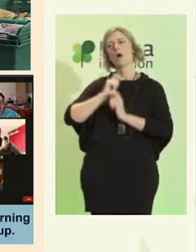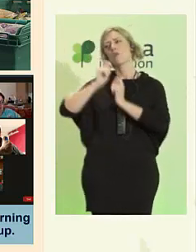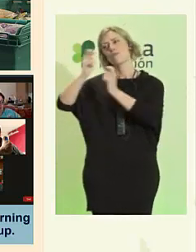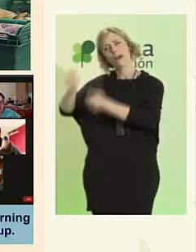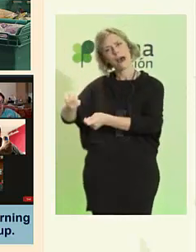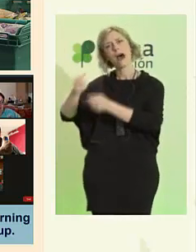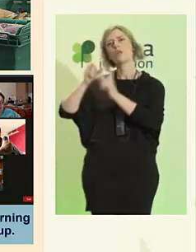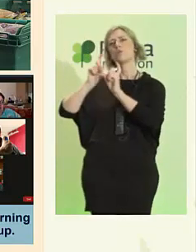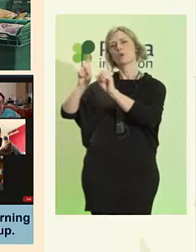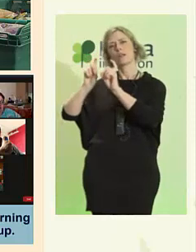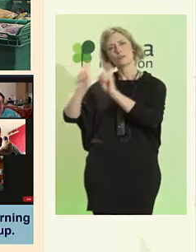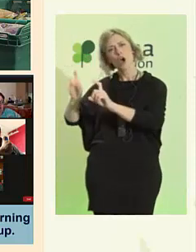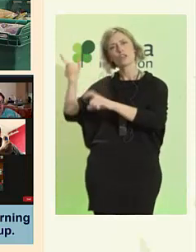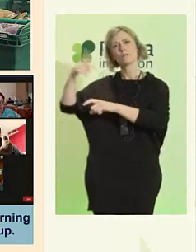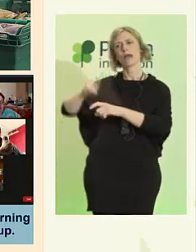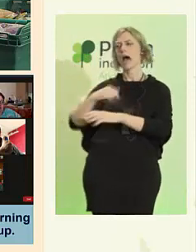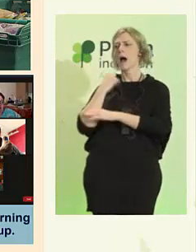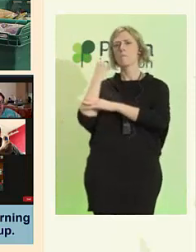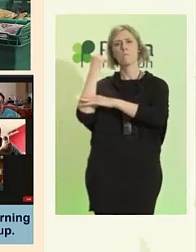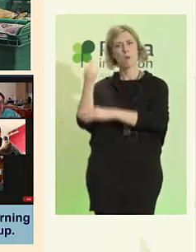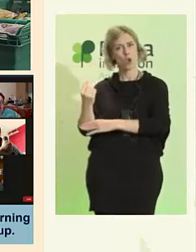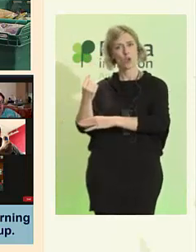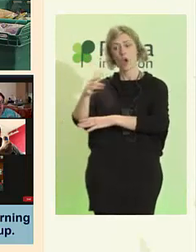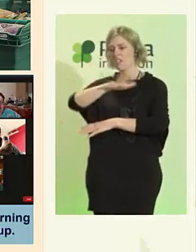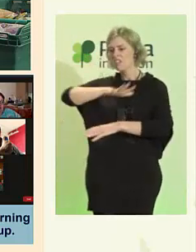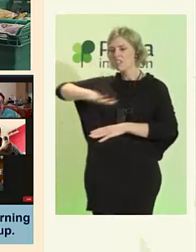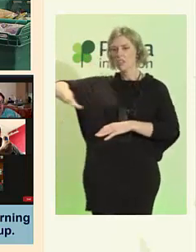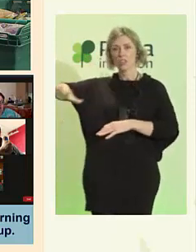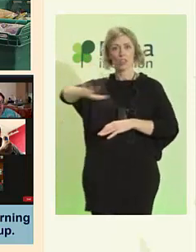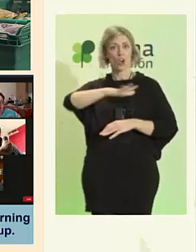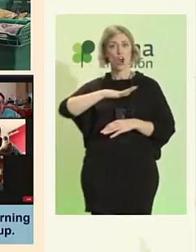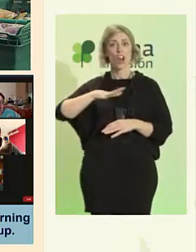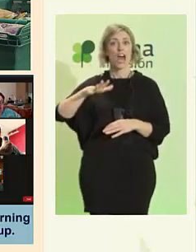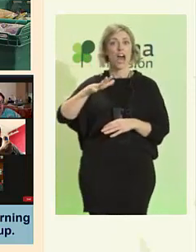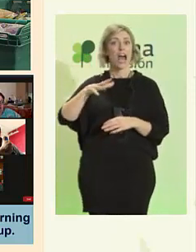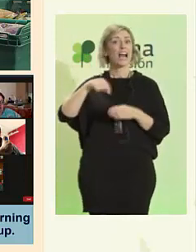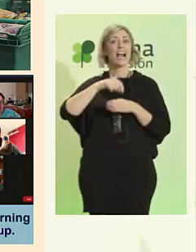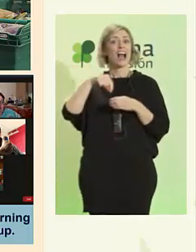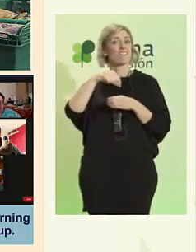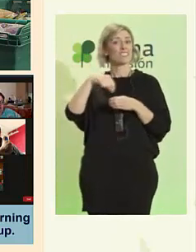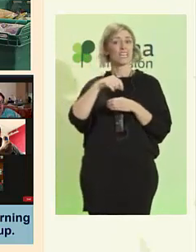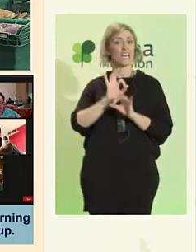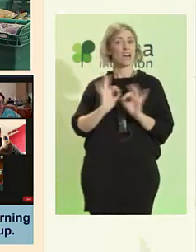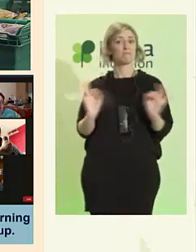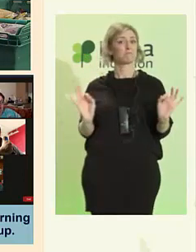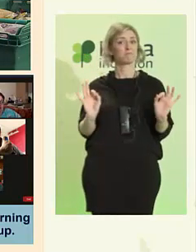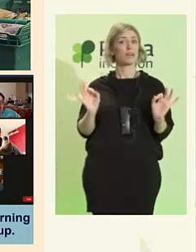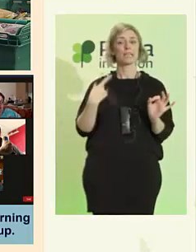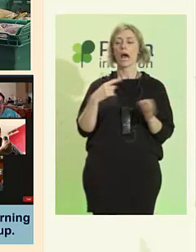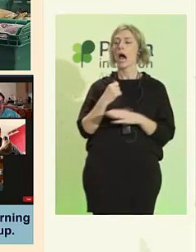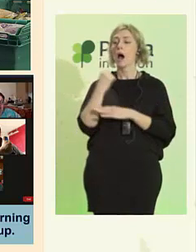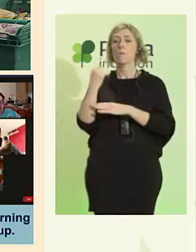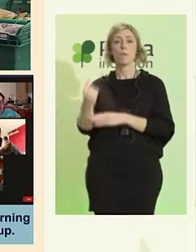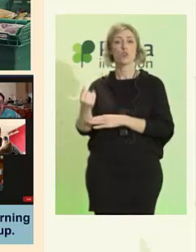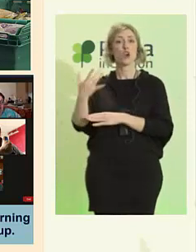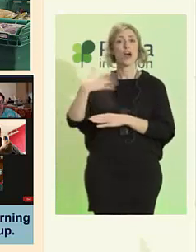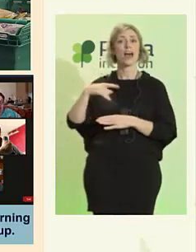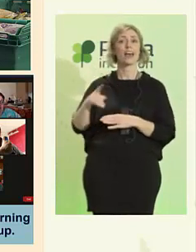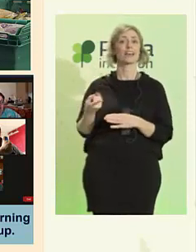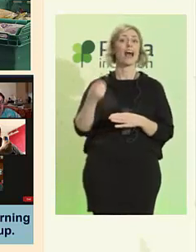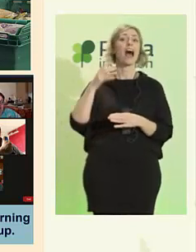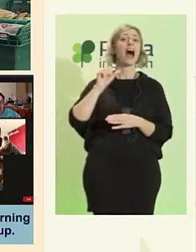en una cafetería. Están prestando este apoyo en el Extrarradio de Atenas.